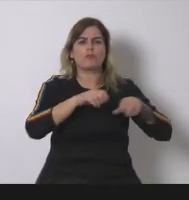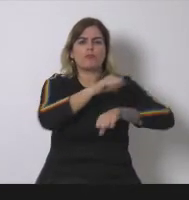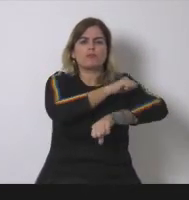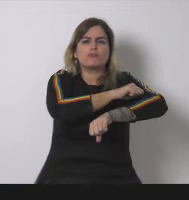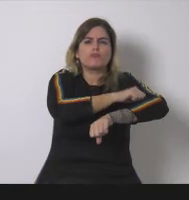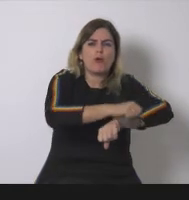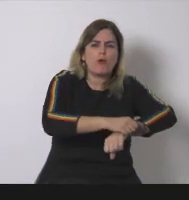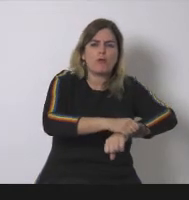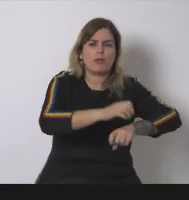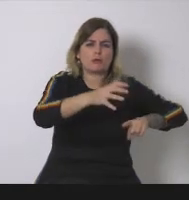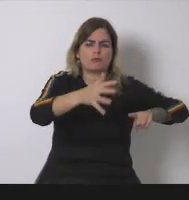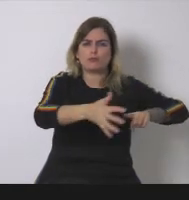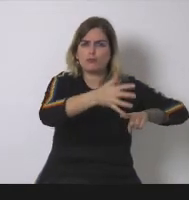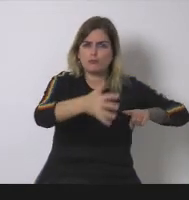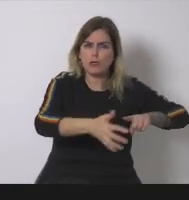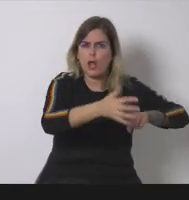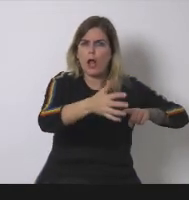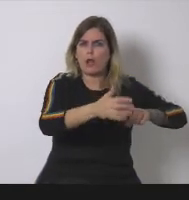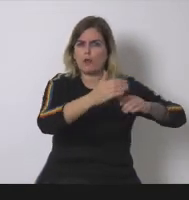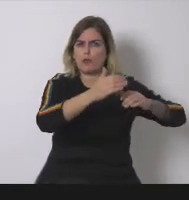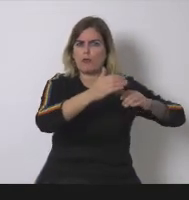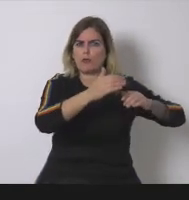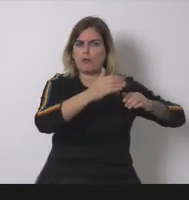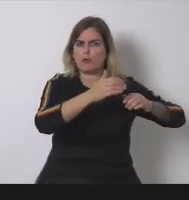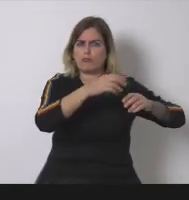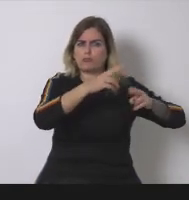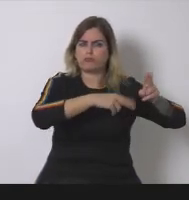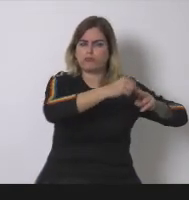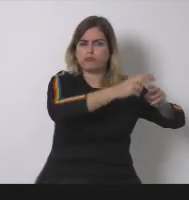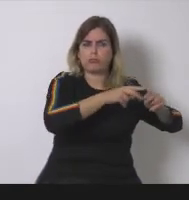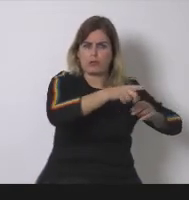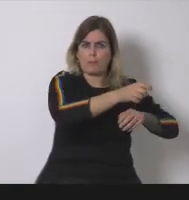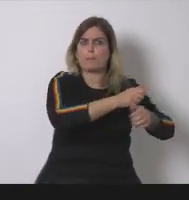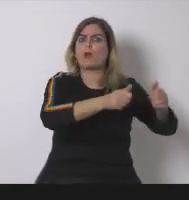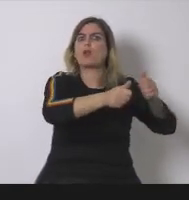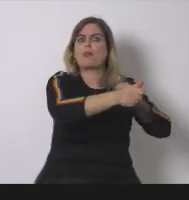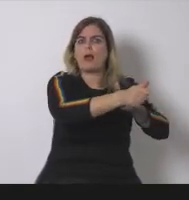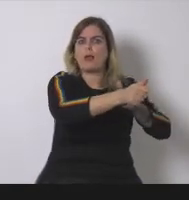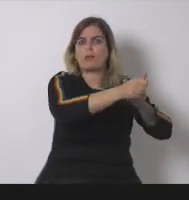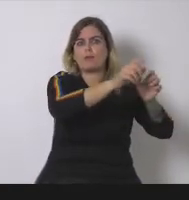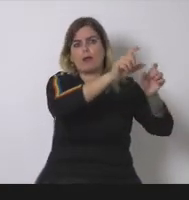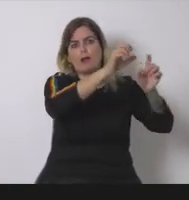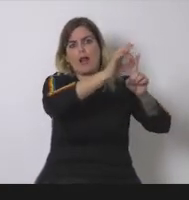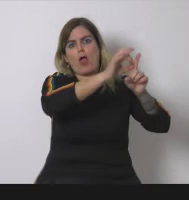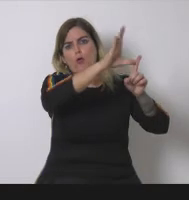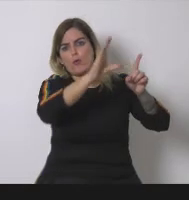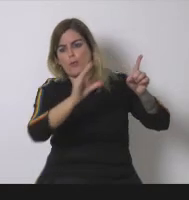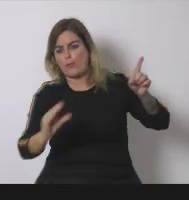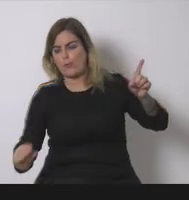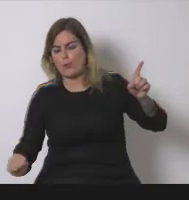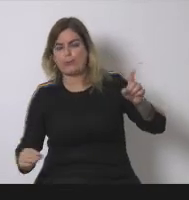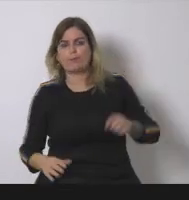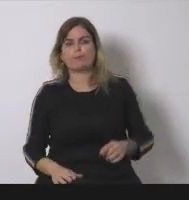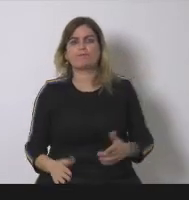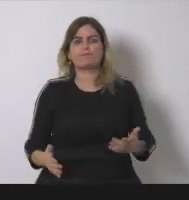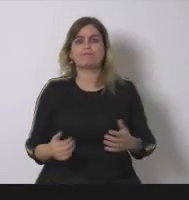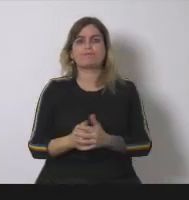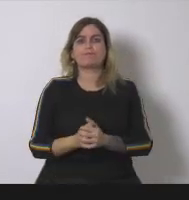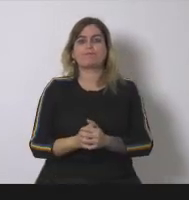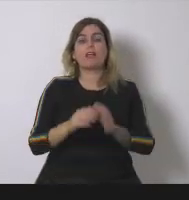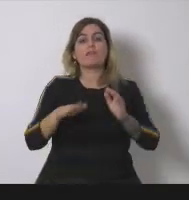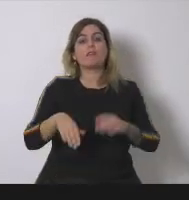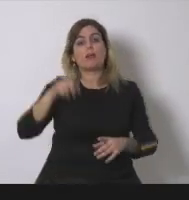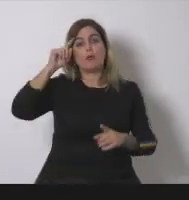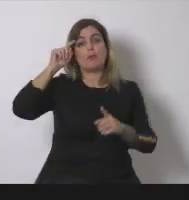industrializado como priorizar para que el suelo más deteriorado más industrializado más urbanizado el que sea más prioritario hacia